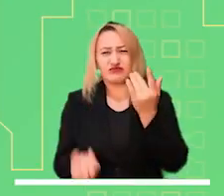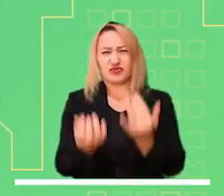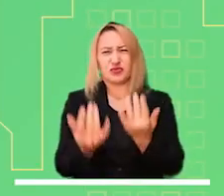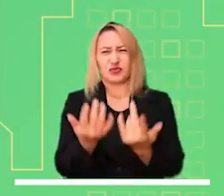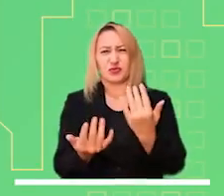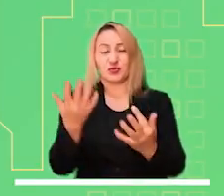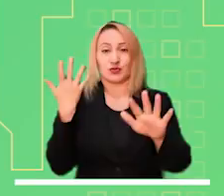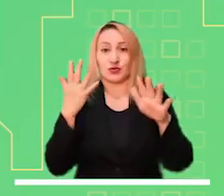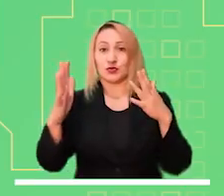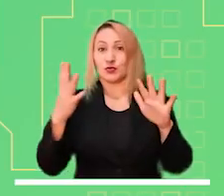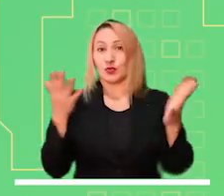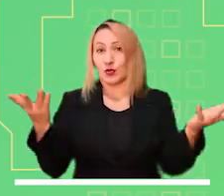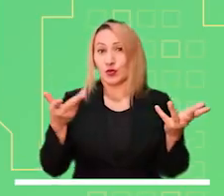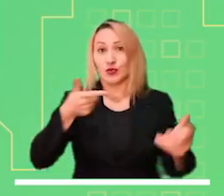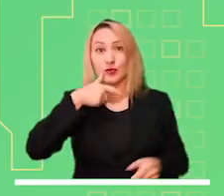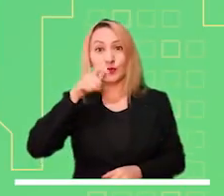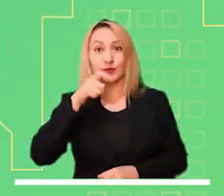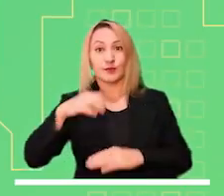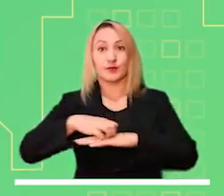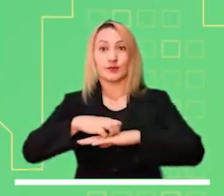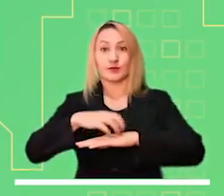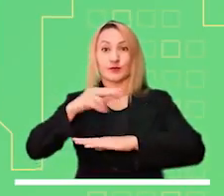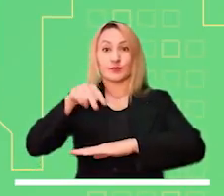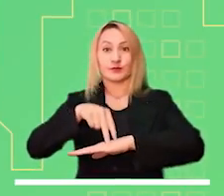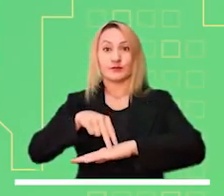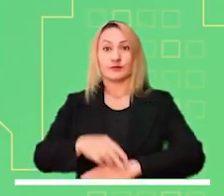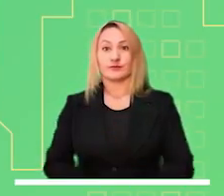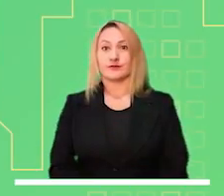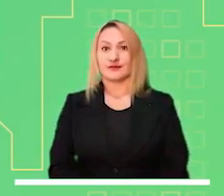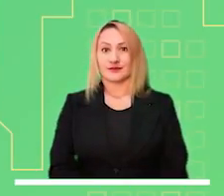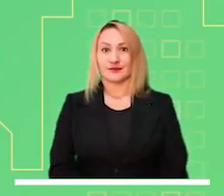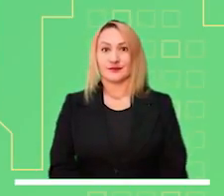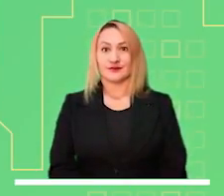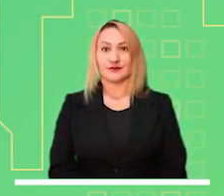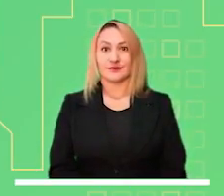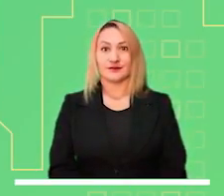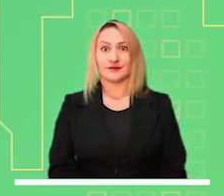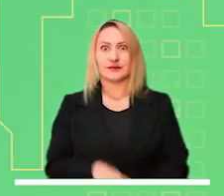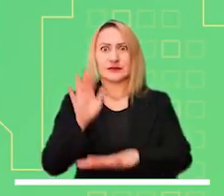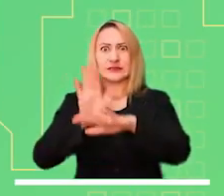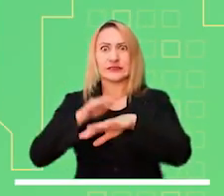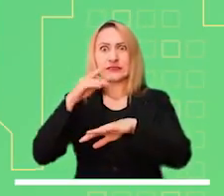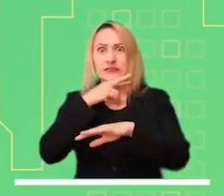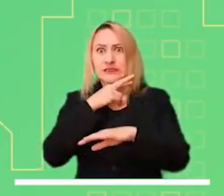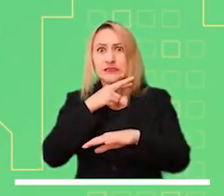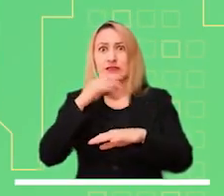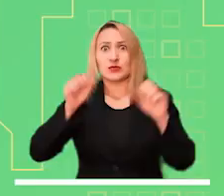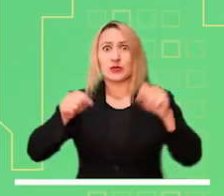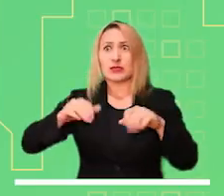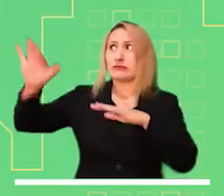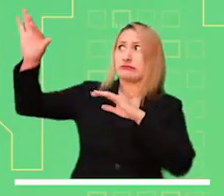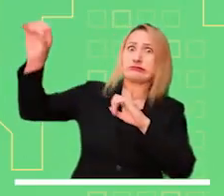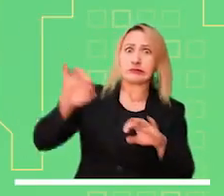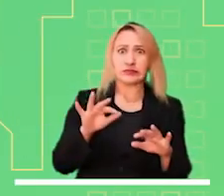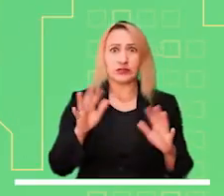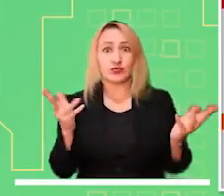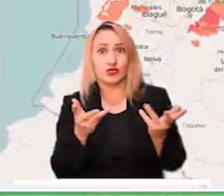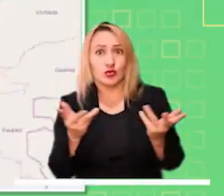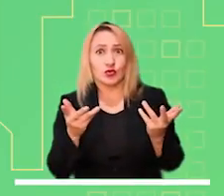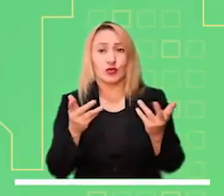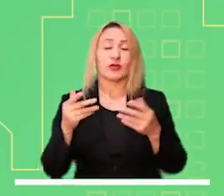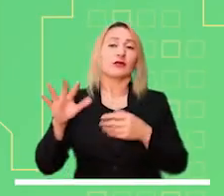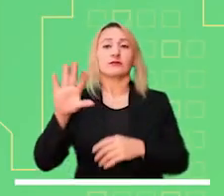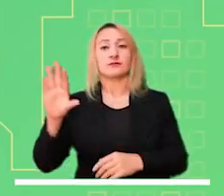La Inmaculada y Mata de Muñeco. Alerta naranja, por moderada probabilidad de ocurrencia de incendios en la cobertura vegetal de Caldas, Tolima y Nariño.